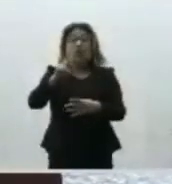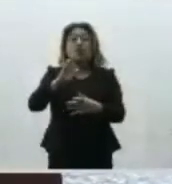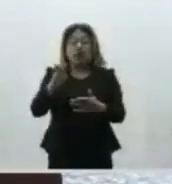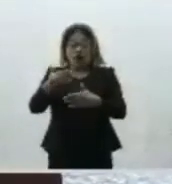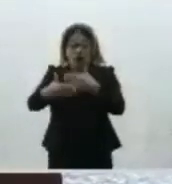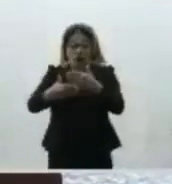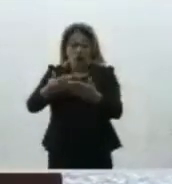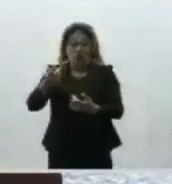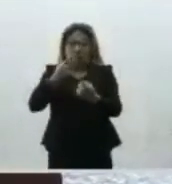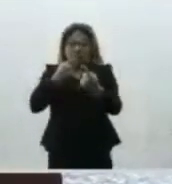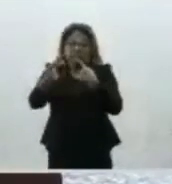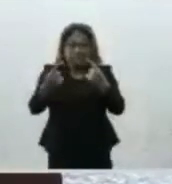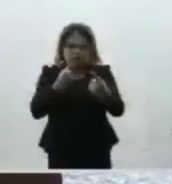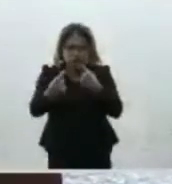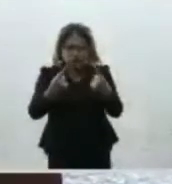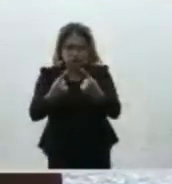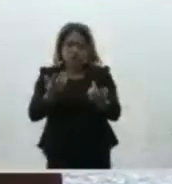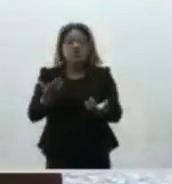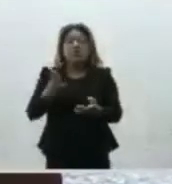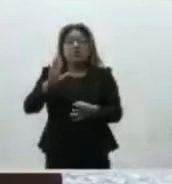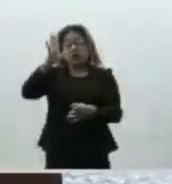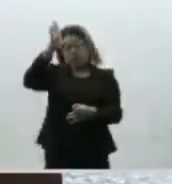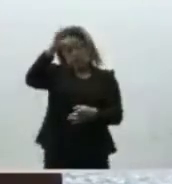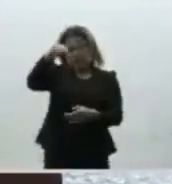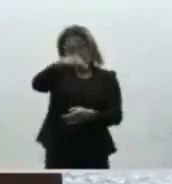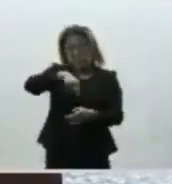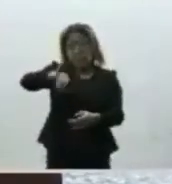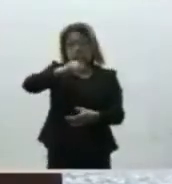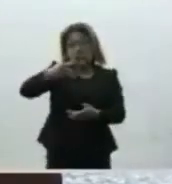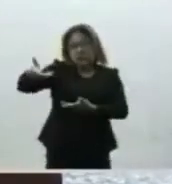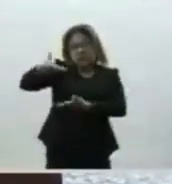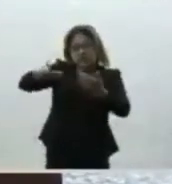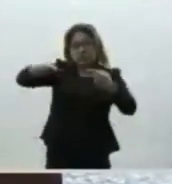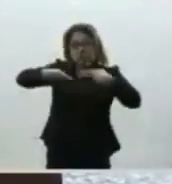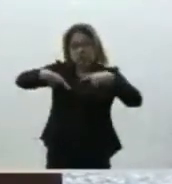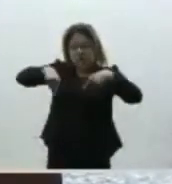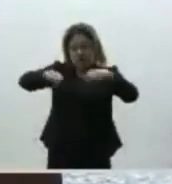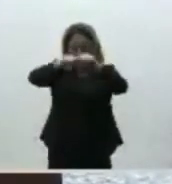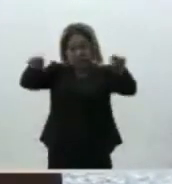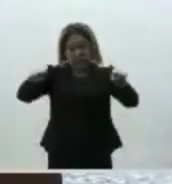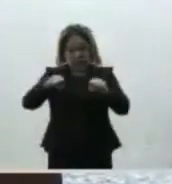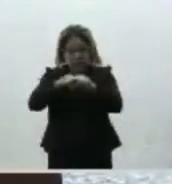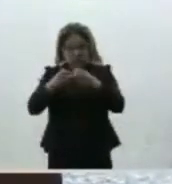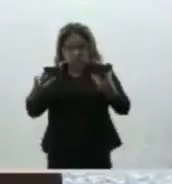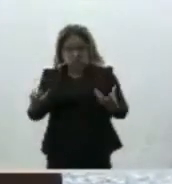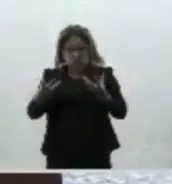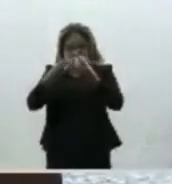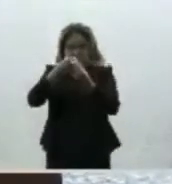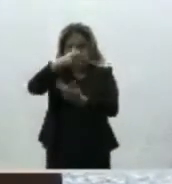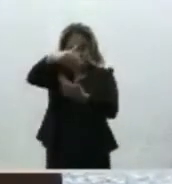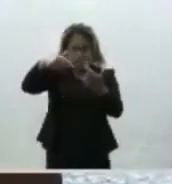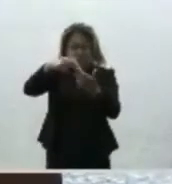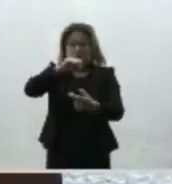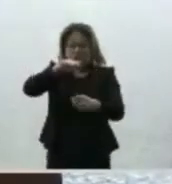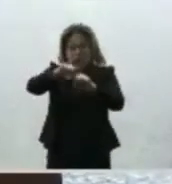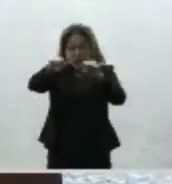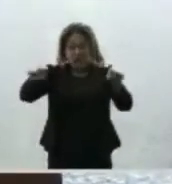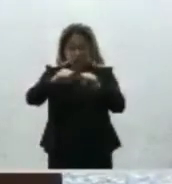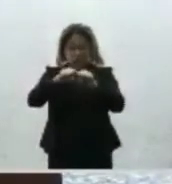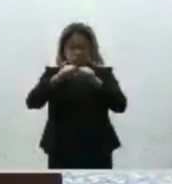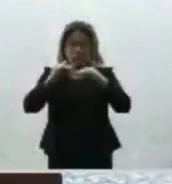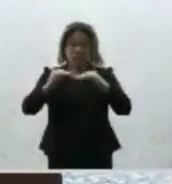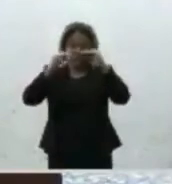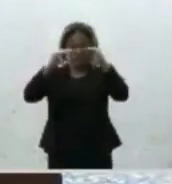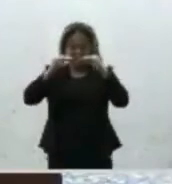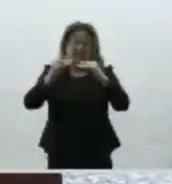discusión donde se analiza nuestro trabajo jurisdiccional con la participación de las salas regionales y la sala superior dan